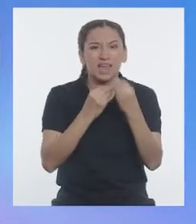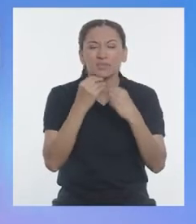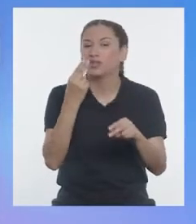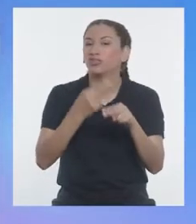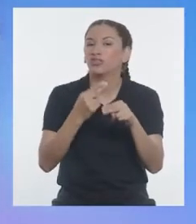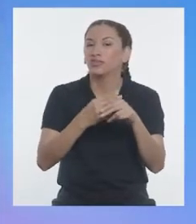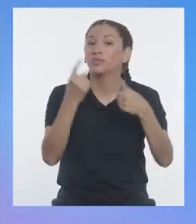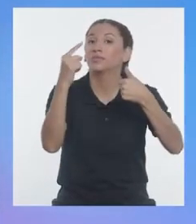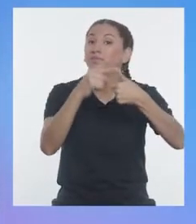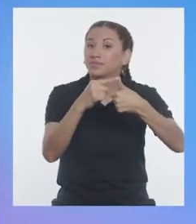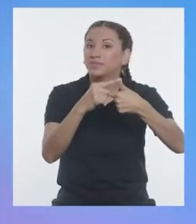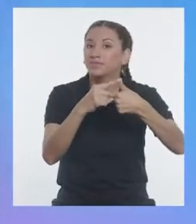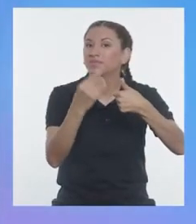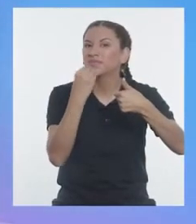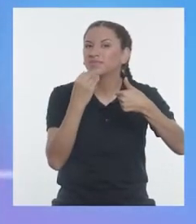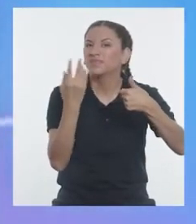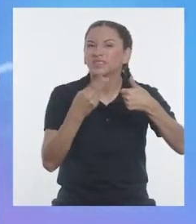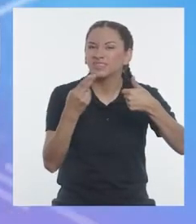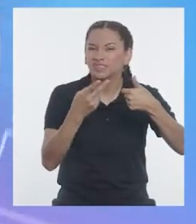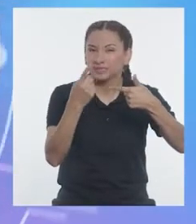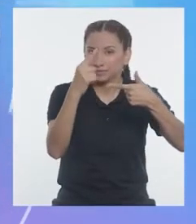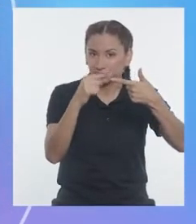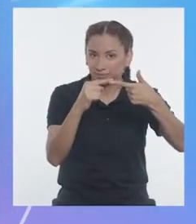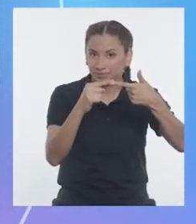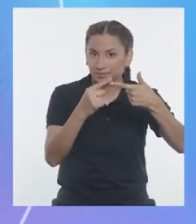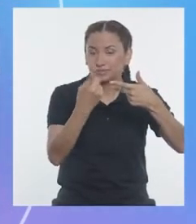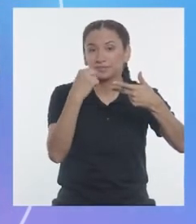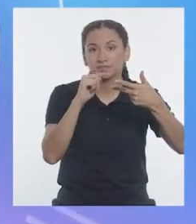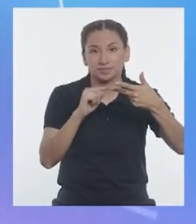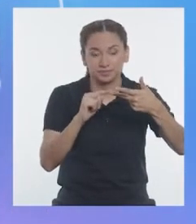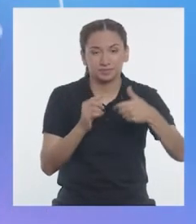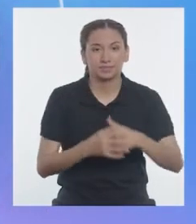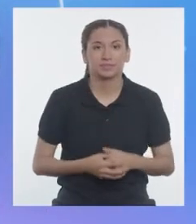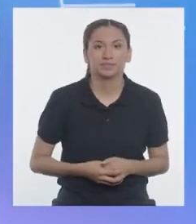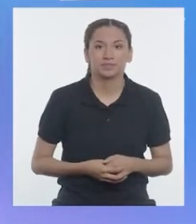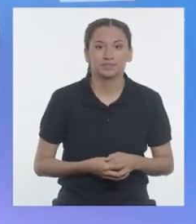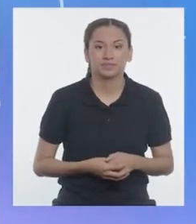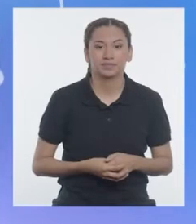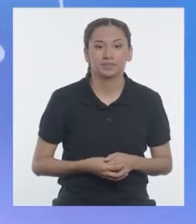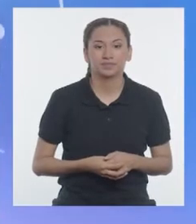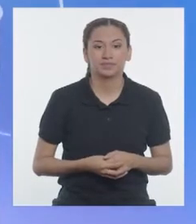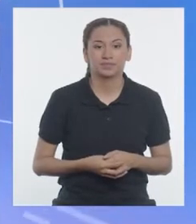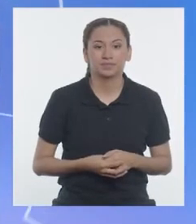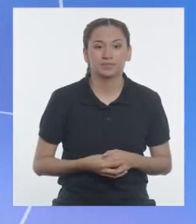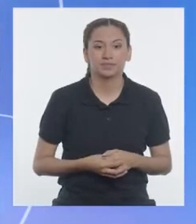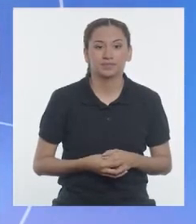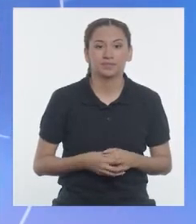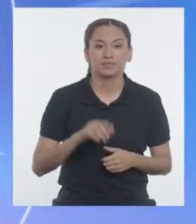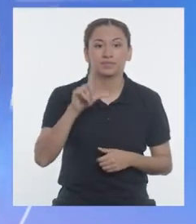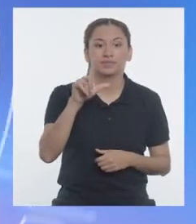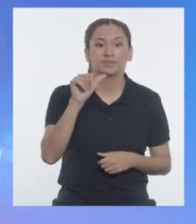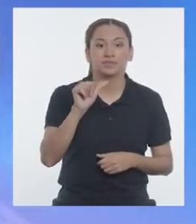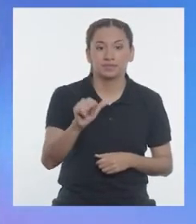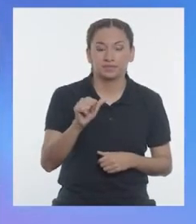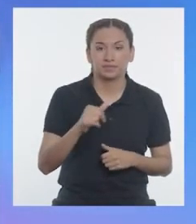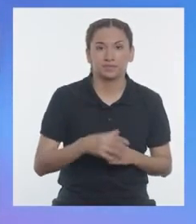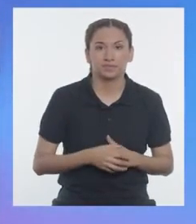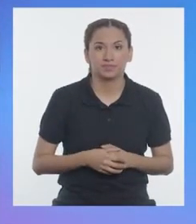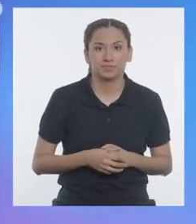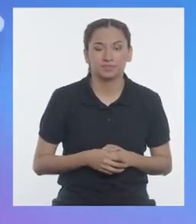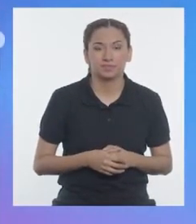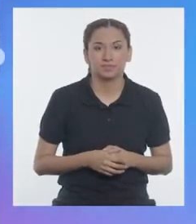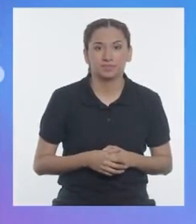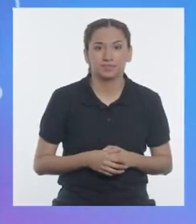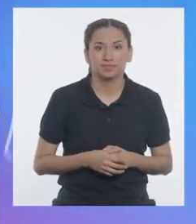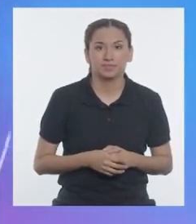el, la...